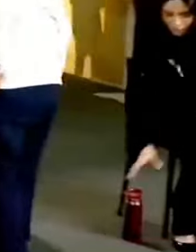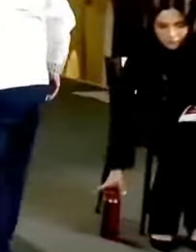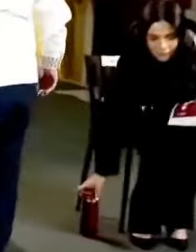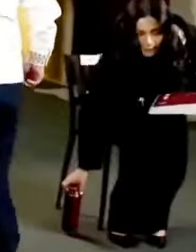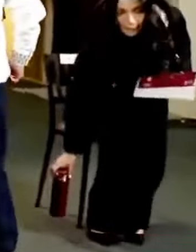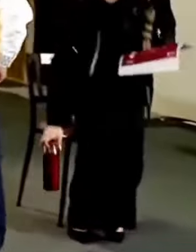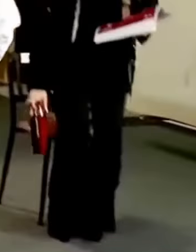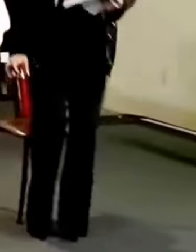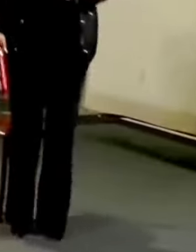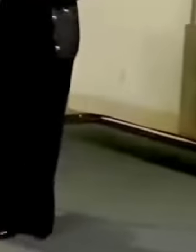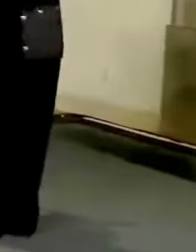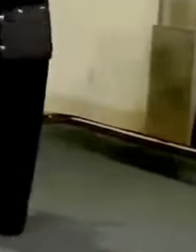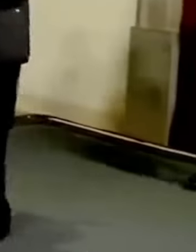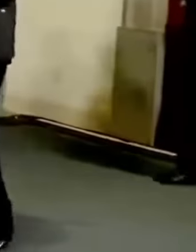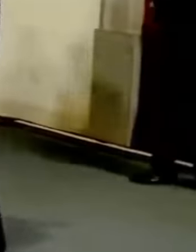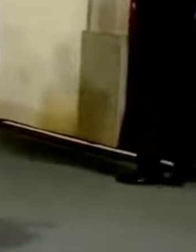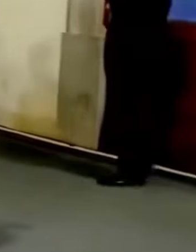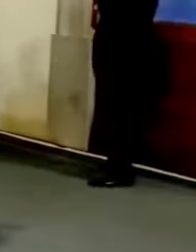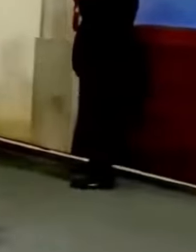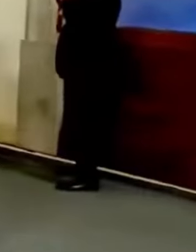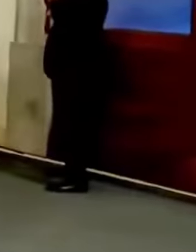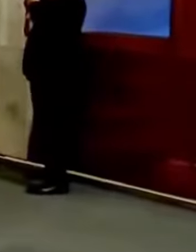Un saludo. ¿Por Un saludo.